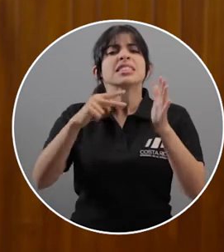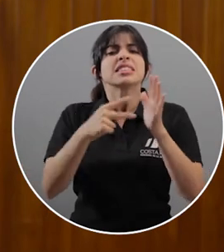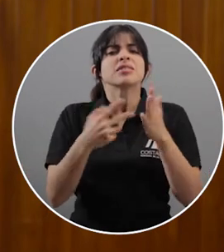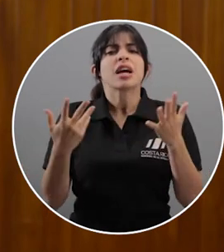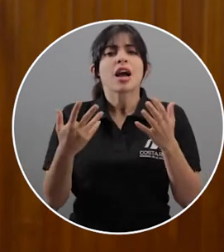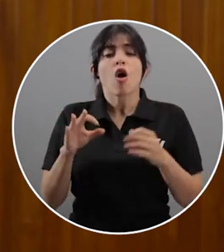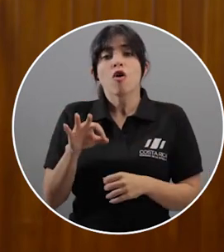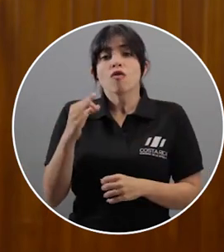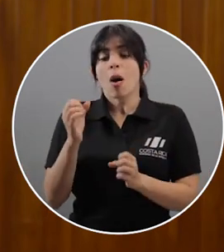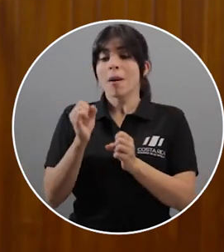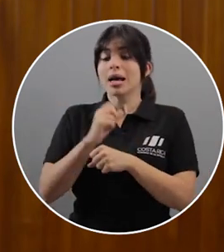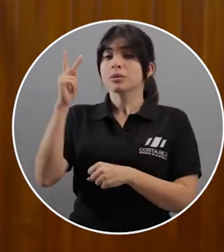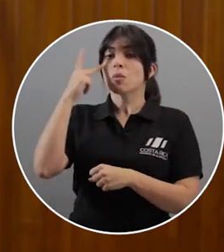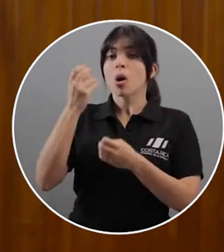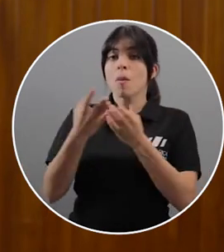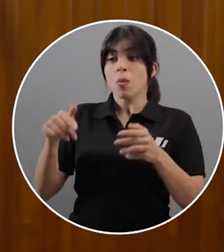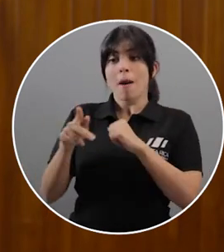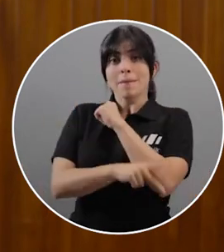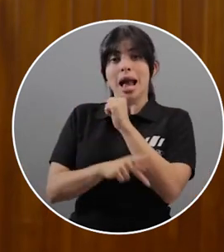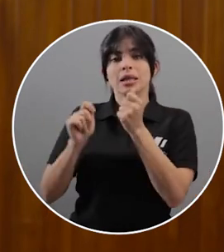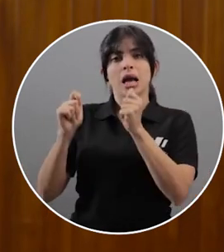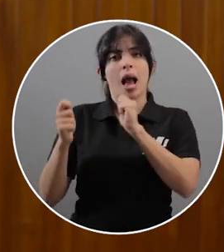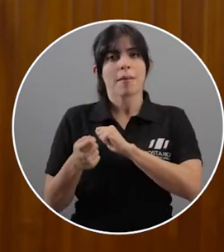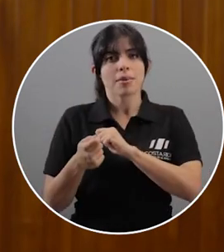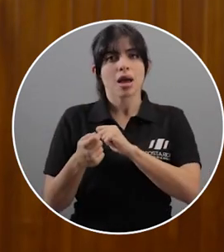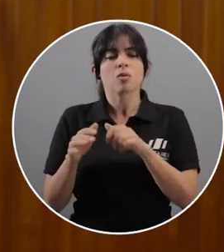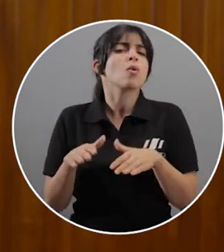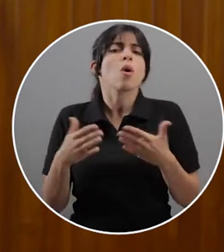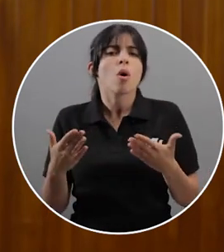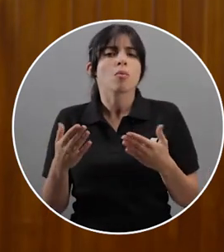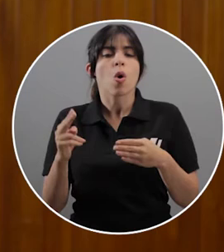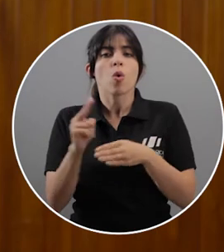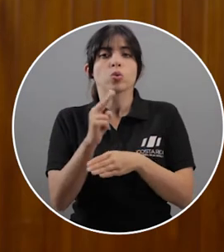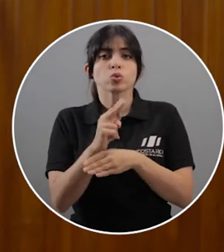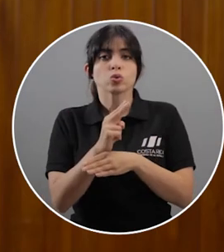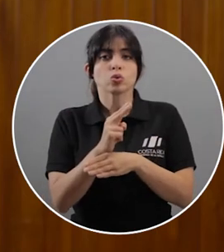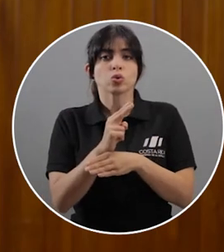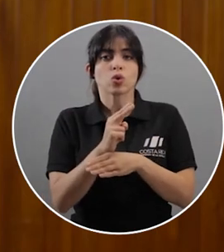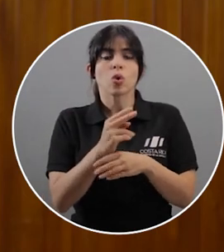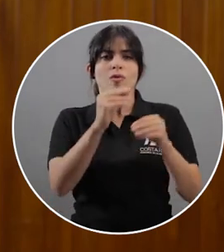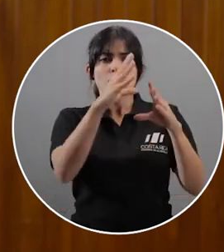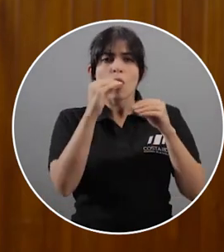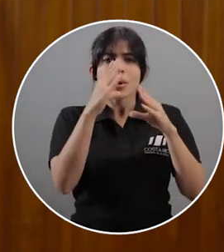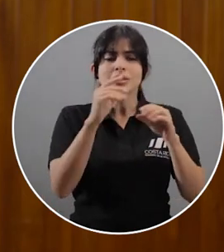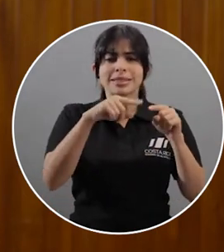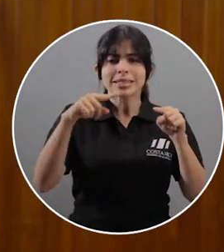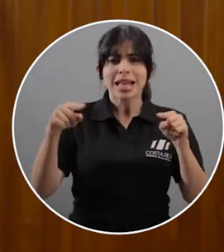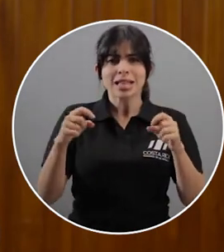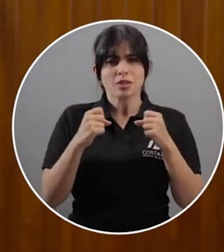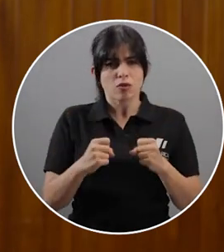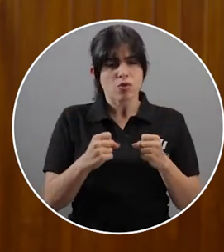transformar la manera de hacer política pública en el país, partiendo del uso de sólidos datos y